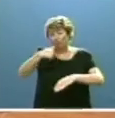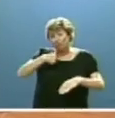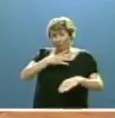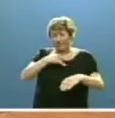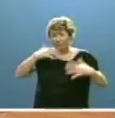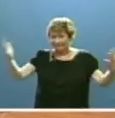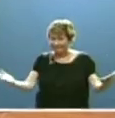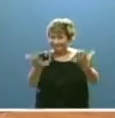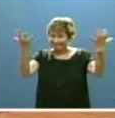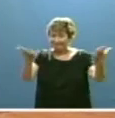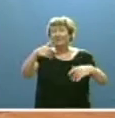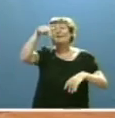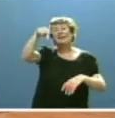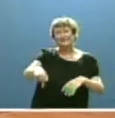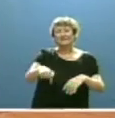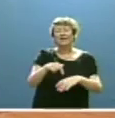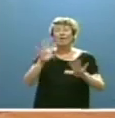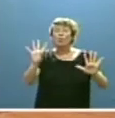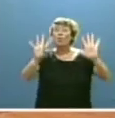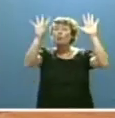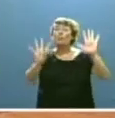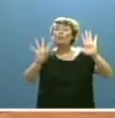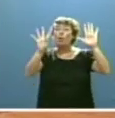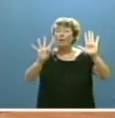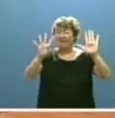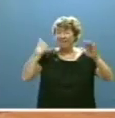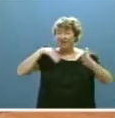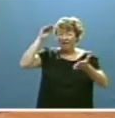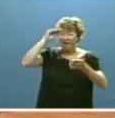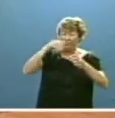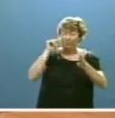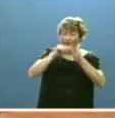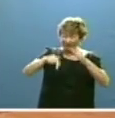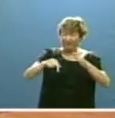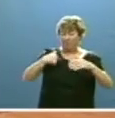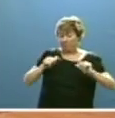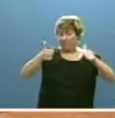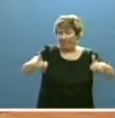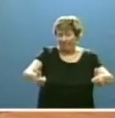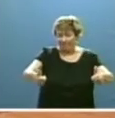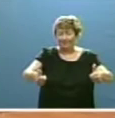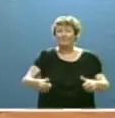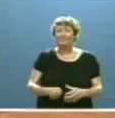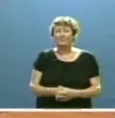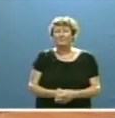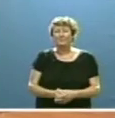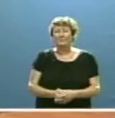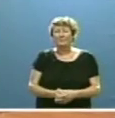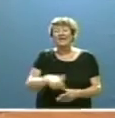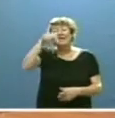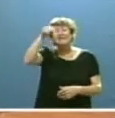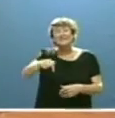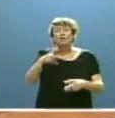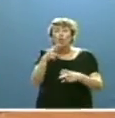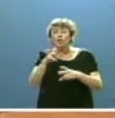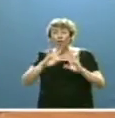impulsar en esta novena legislatura autonómica que ahora está comenzando. Estas